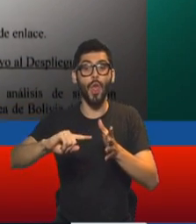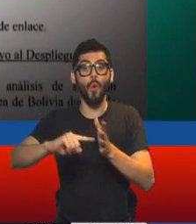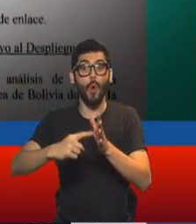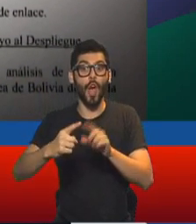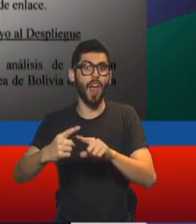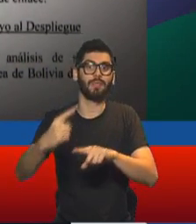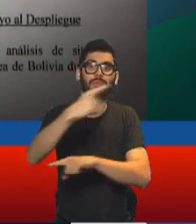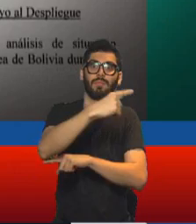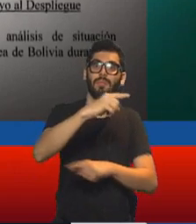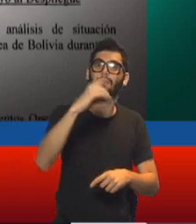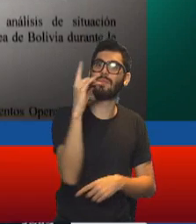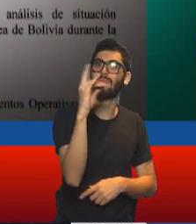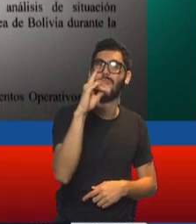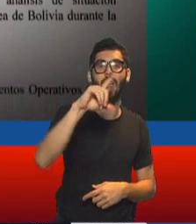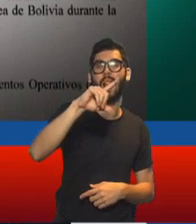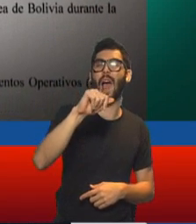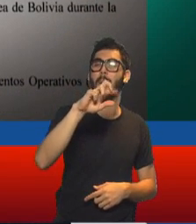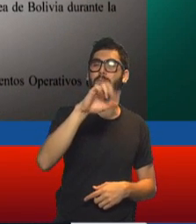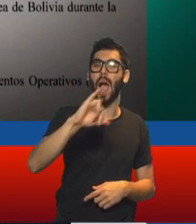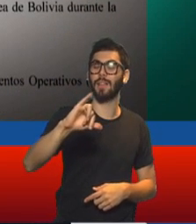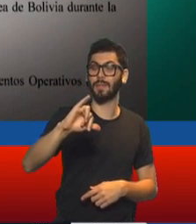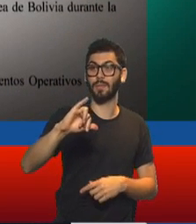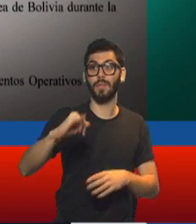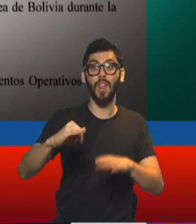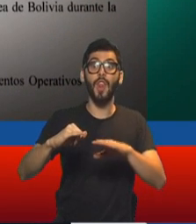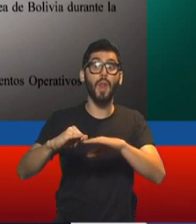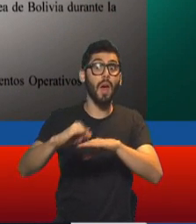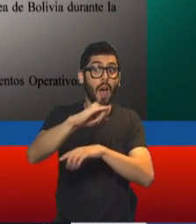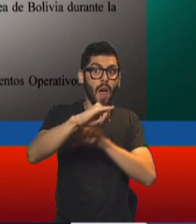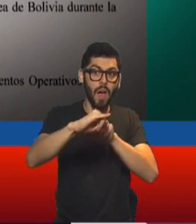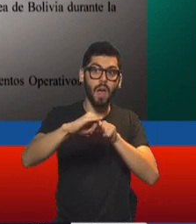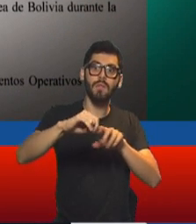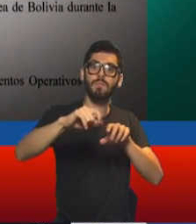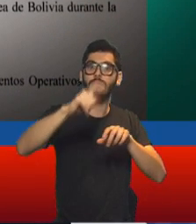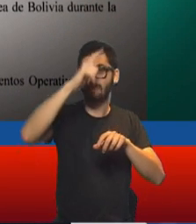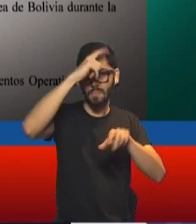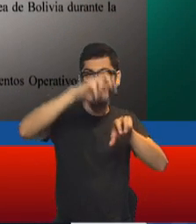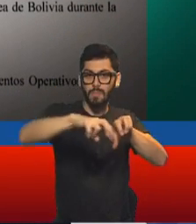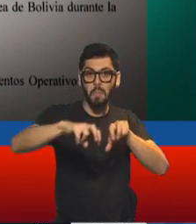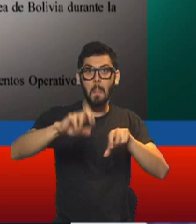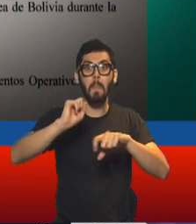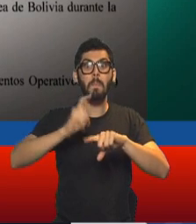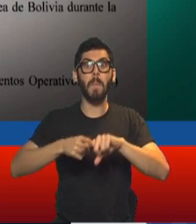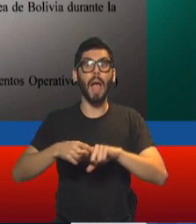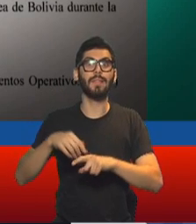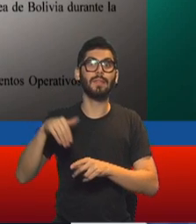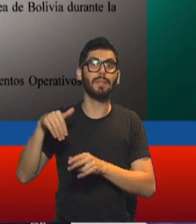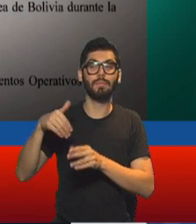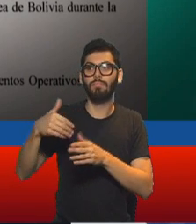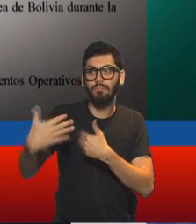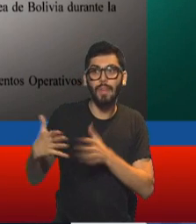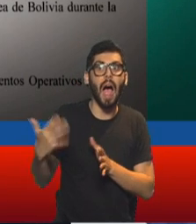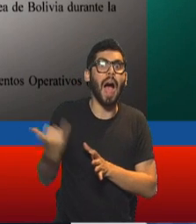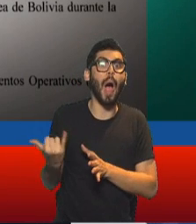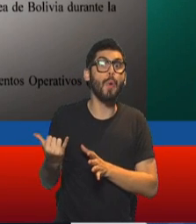a La Paz trasladando gendarmes y carga, dice ese documento, que después volvió, también